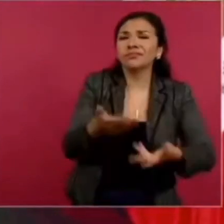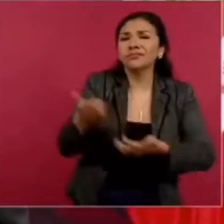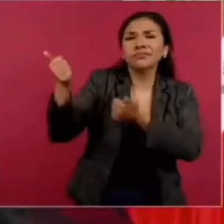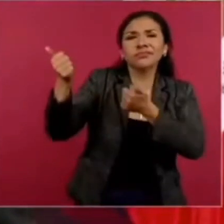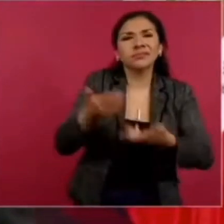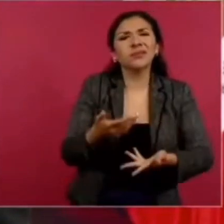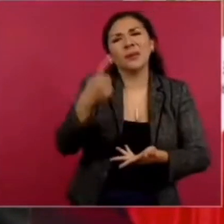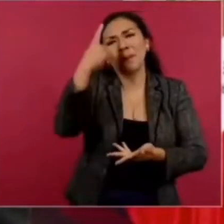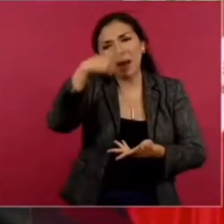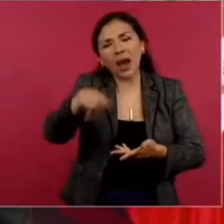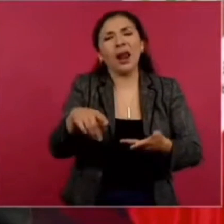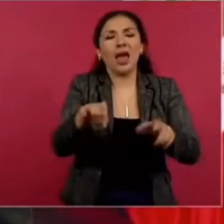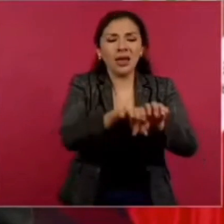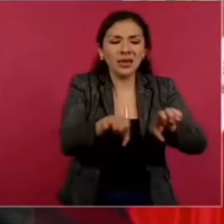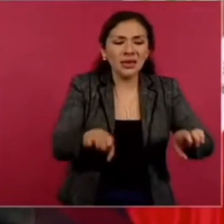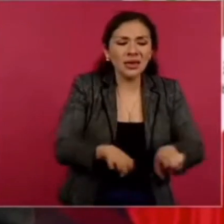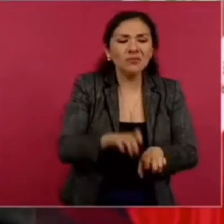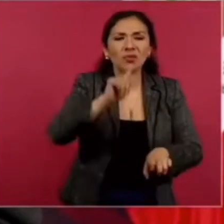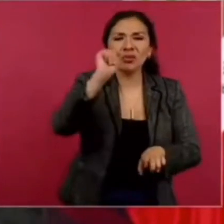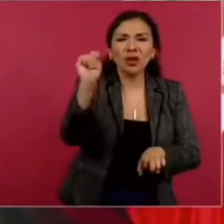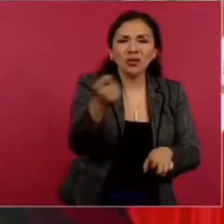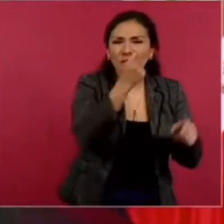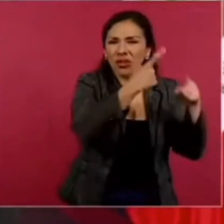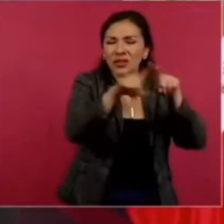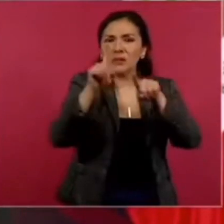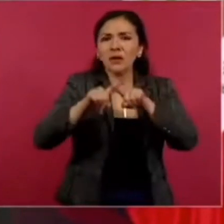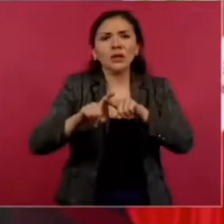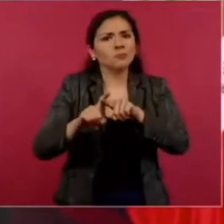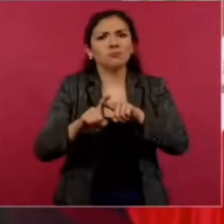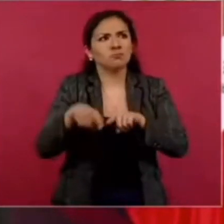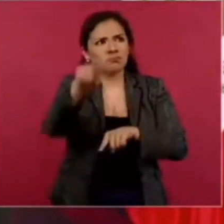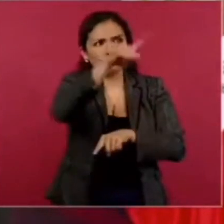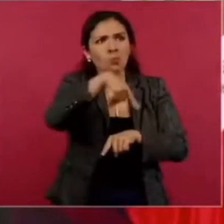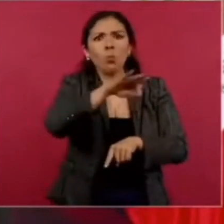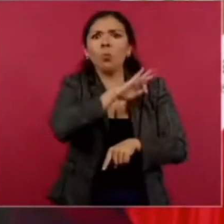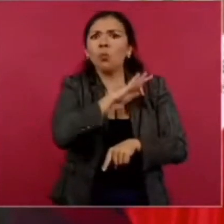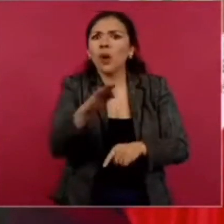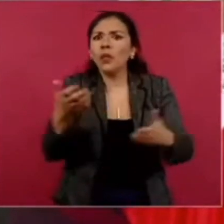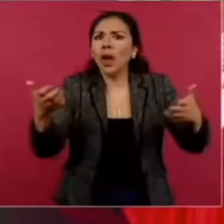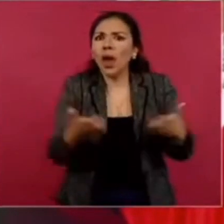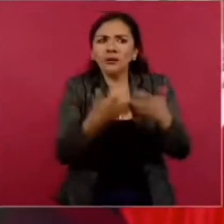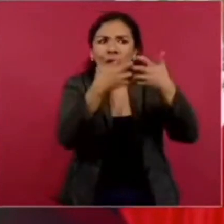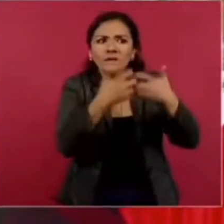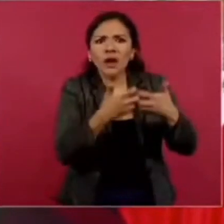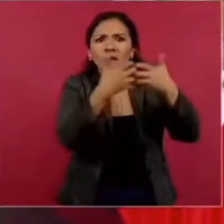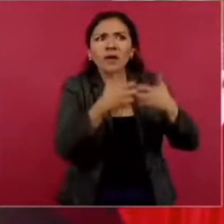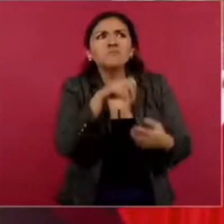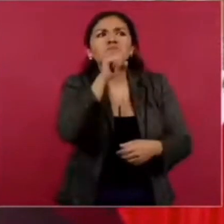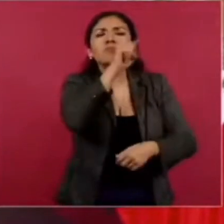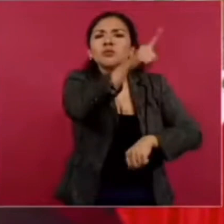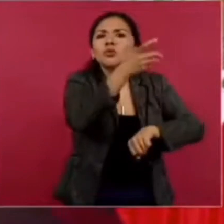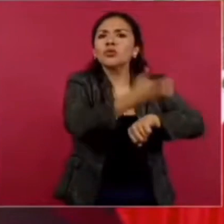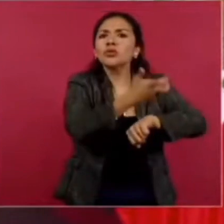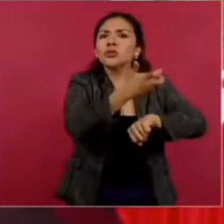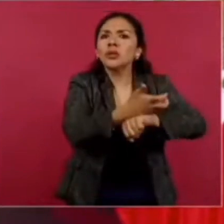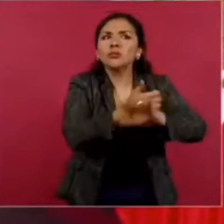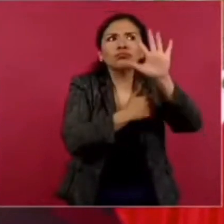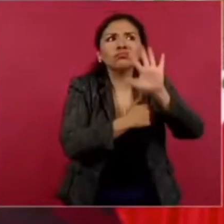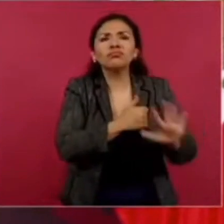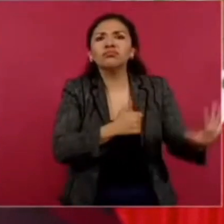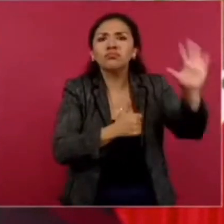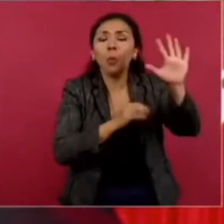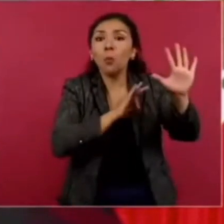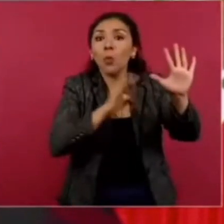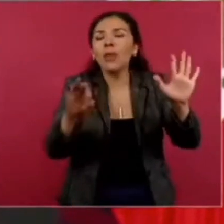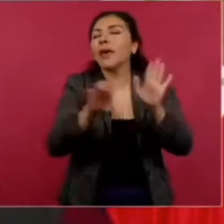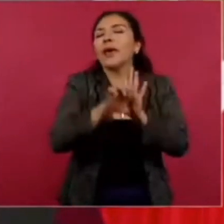en equipos que pueden fabricarse en América del Norte. Por ejemplo,